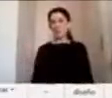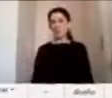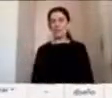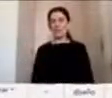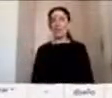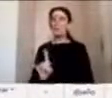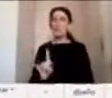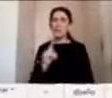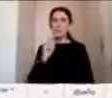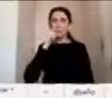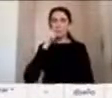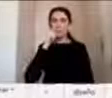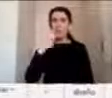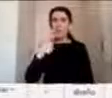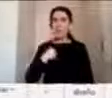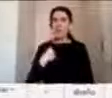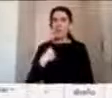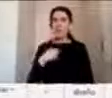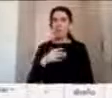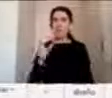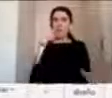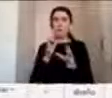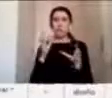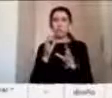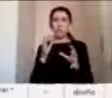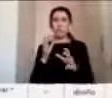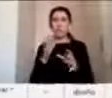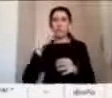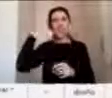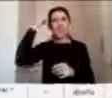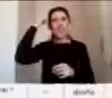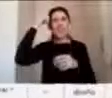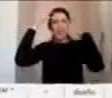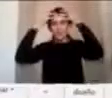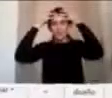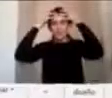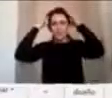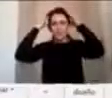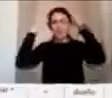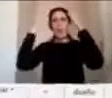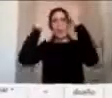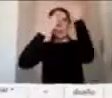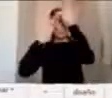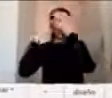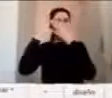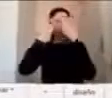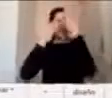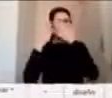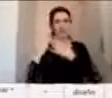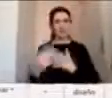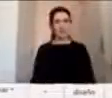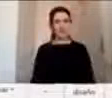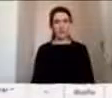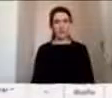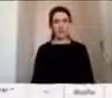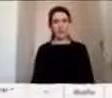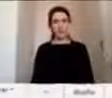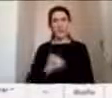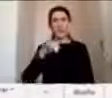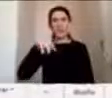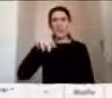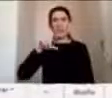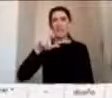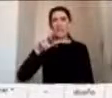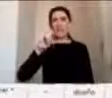cuanto al cuidado de nuestra querida nuez que tenemos en nuestra cabeza, ¿cierto? Así es. Bien. Ingrid, entonces, te